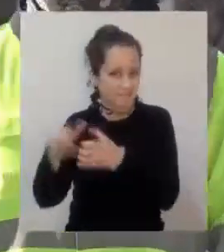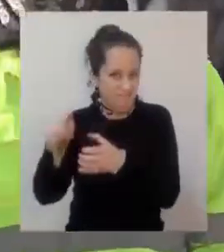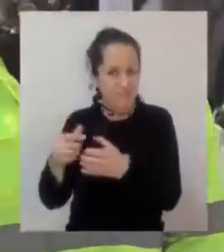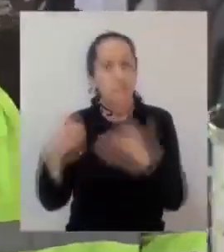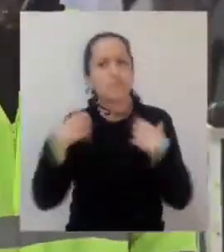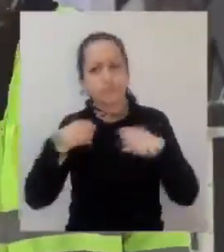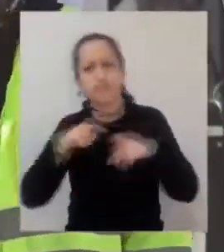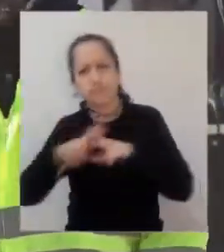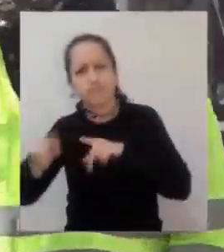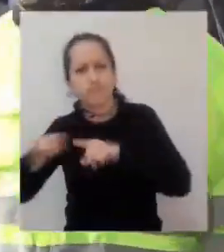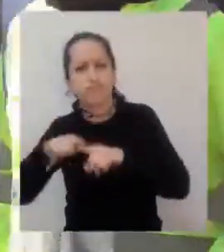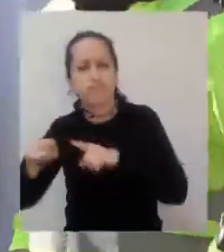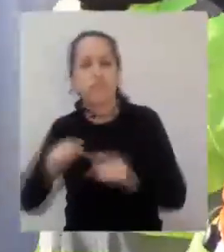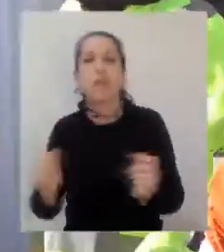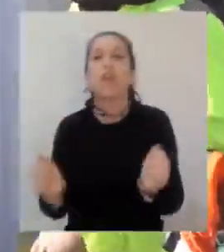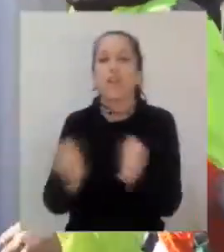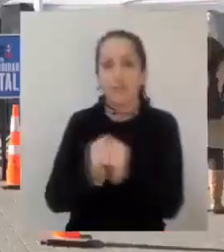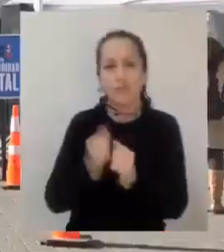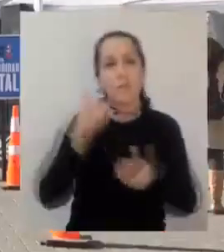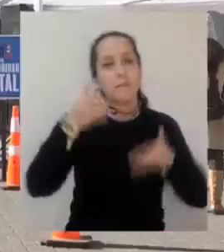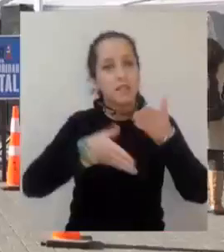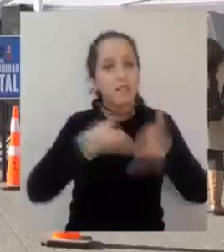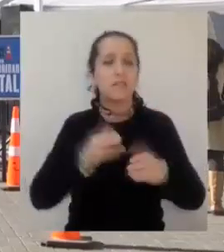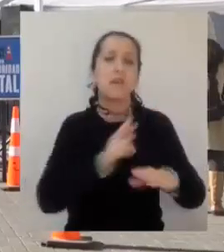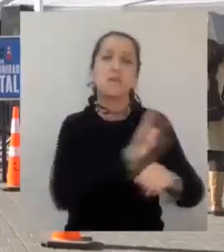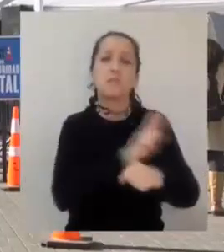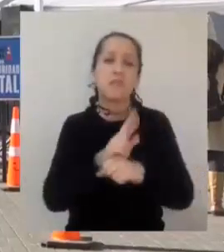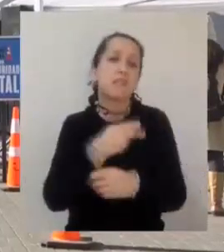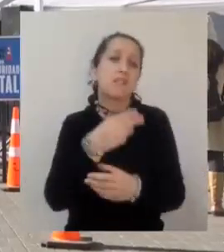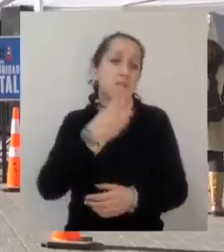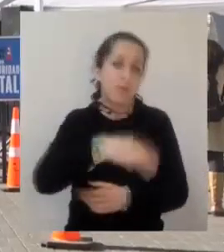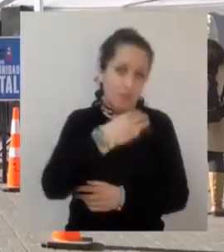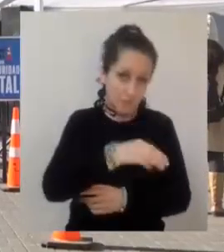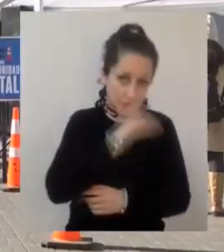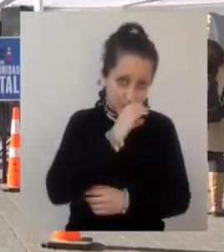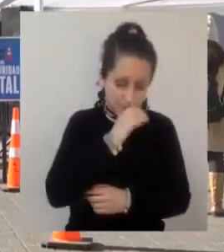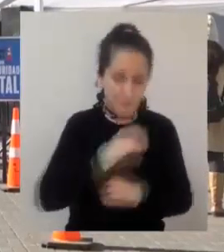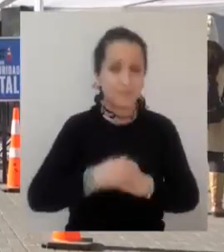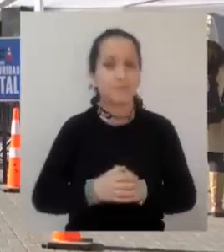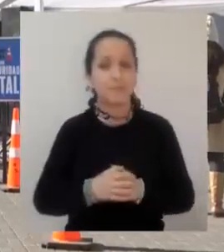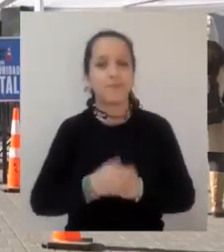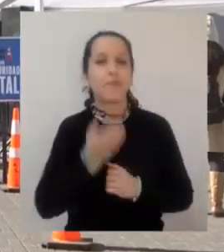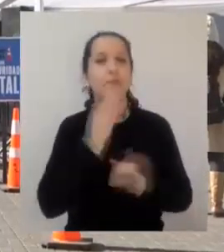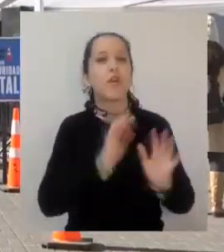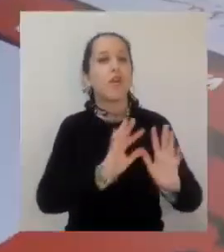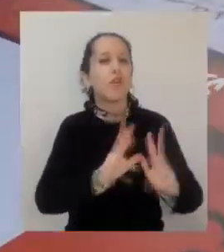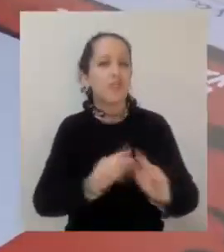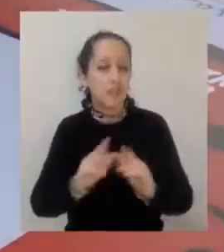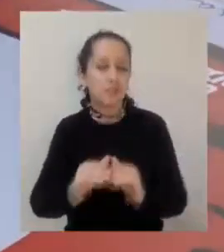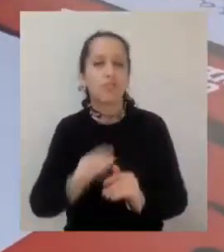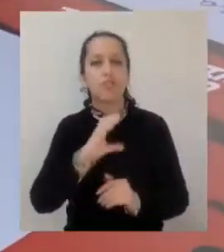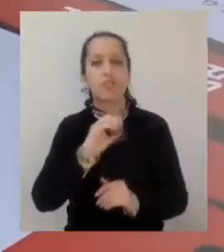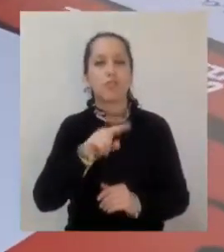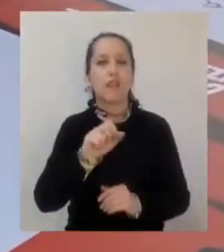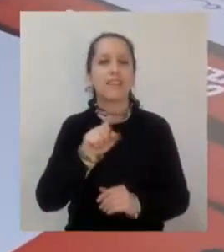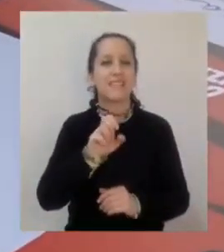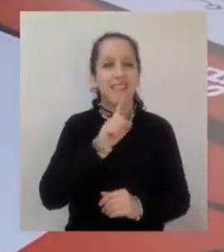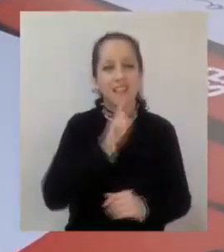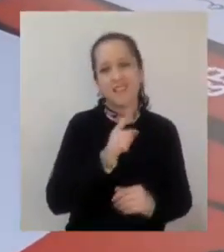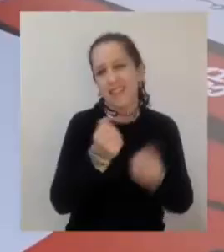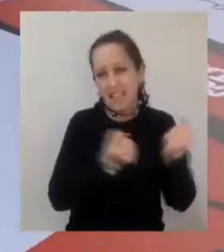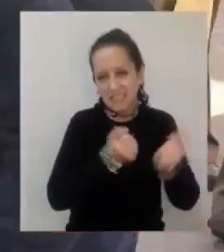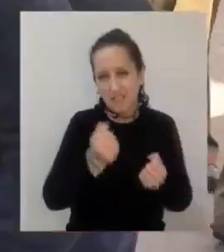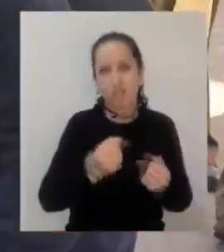contó con la colaboración y presencia de representantes de la Municipalidad de Concepción y de organizaciones como CONACED, Mutual de